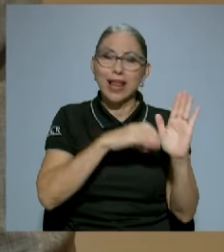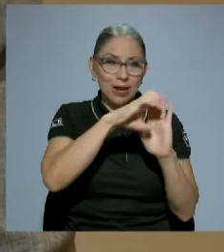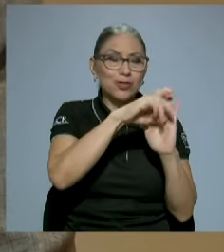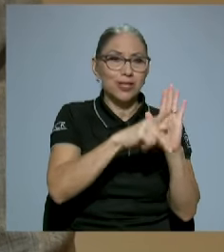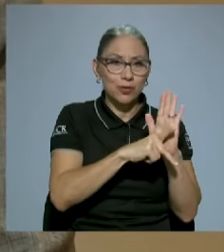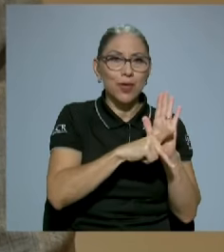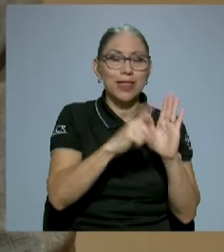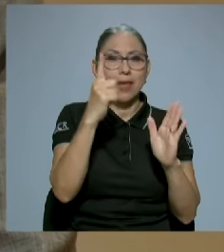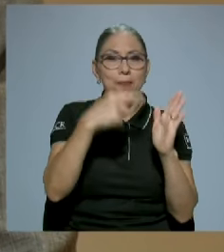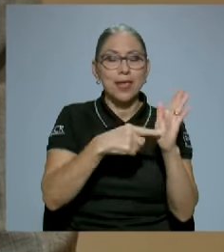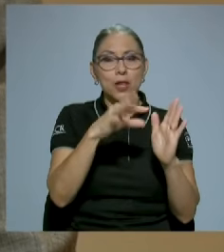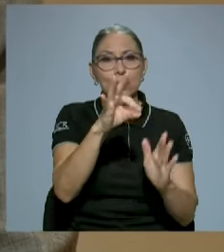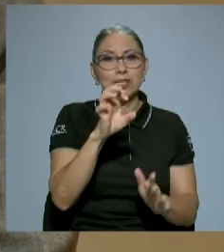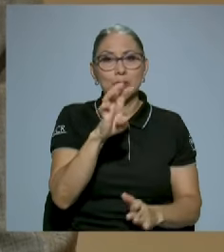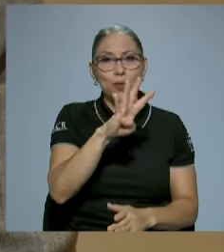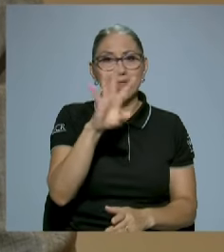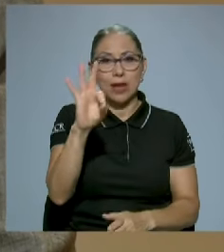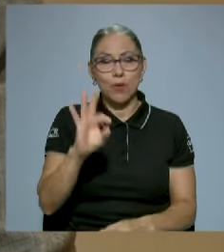1949.